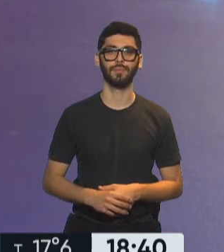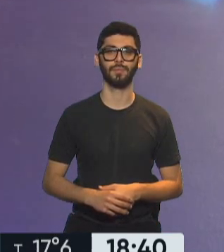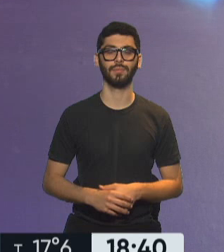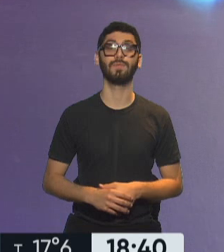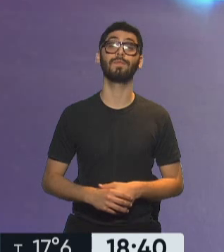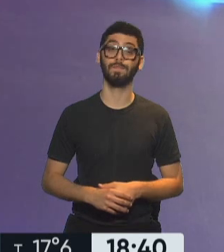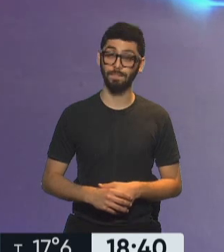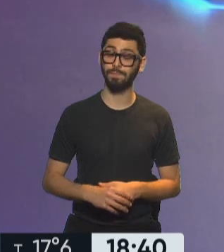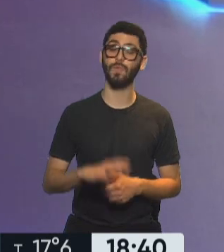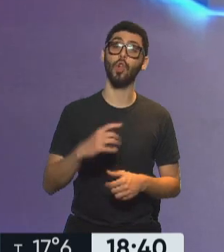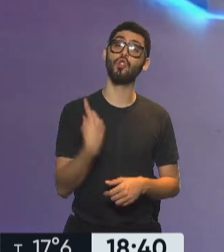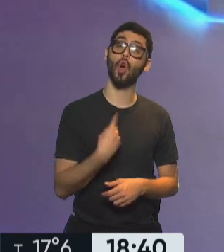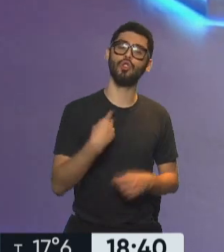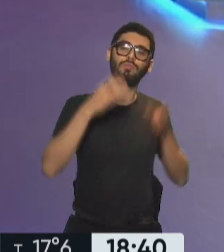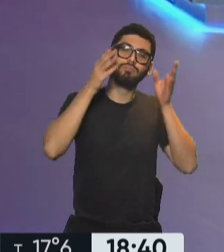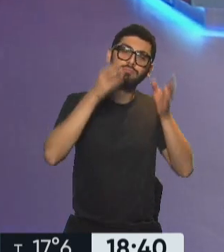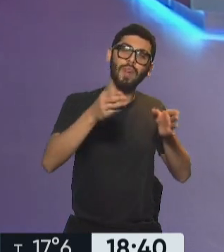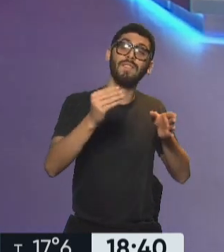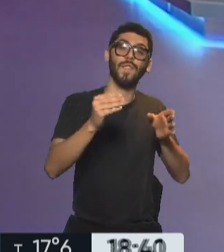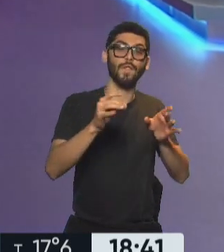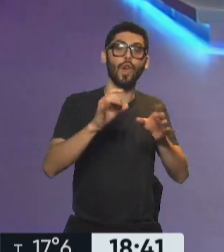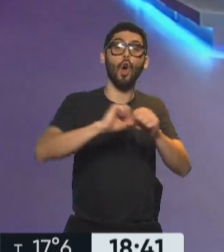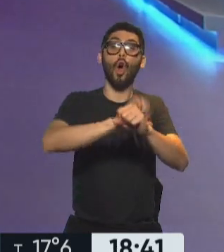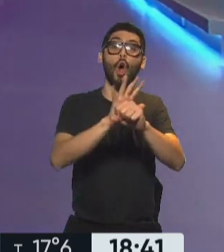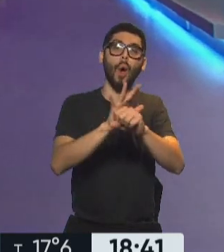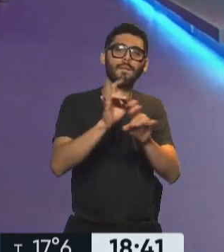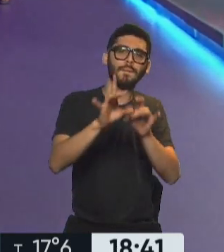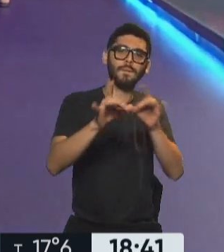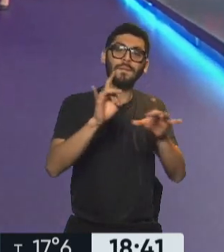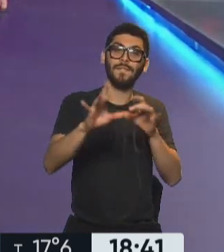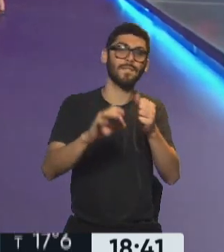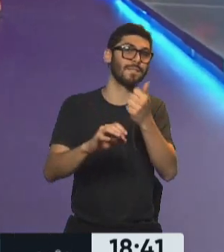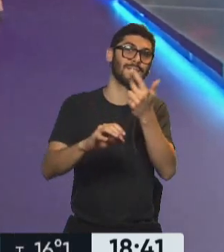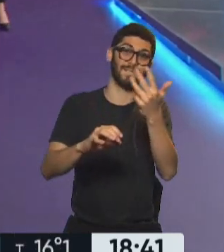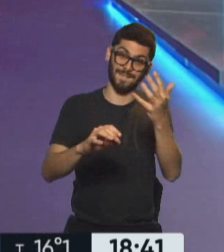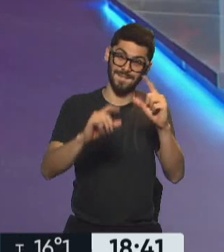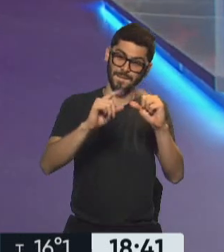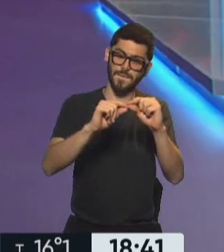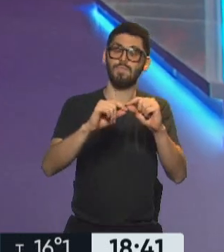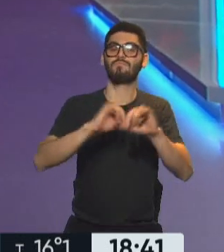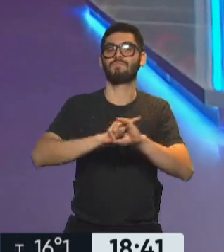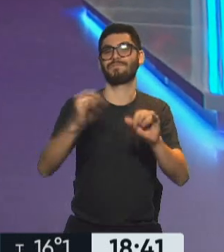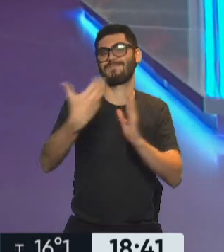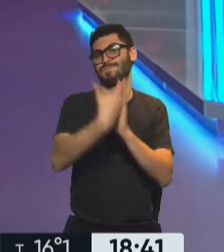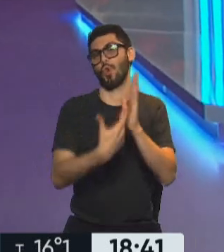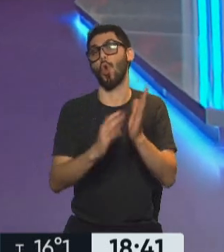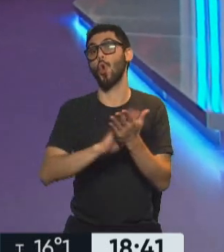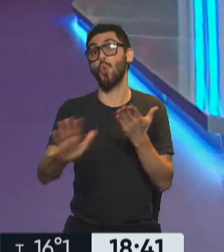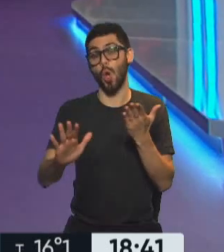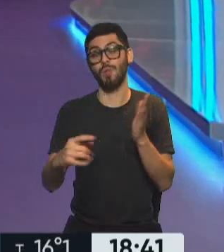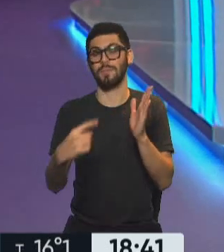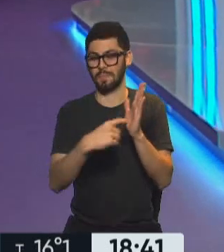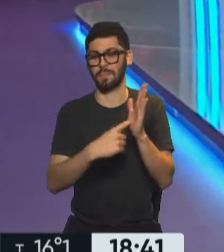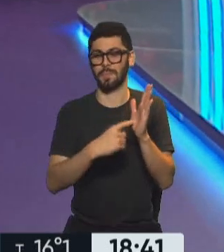Mientras tanto, nosotros nos referimos ahora a las cifras del COVID-19 en la República Argentina. Se ha conocido un nuevo parte y vamos a hablar justamente de ese reporte.